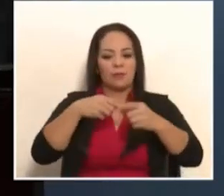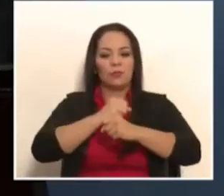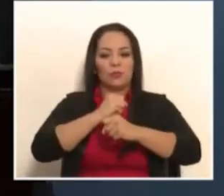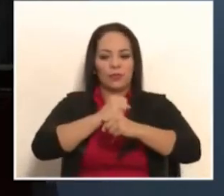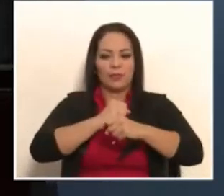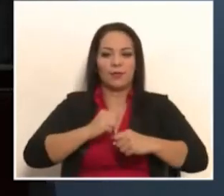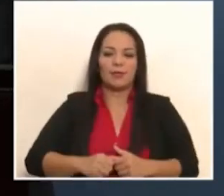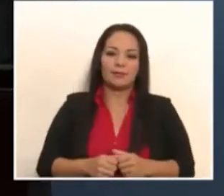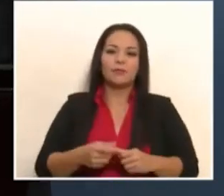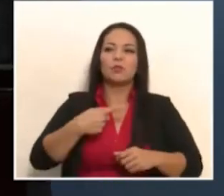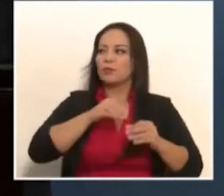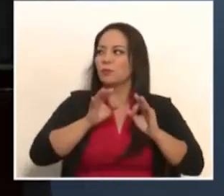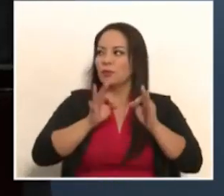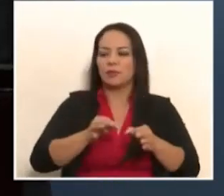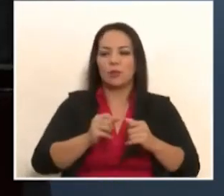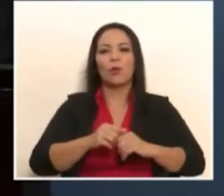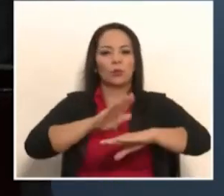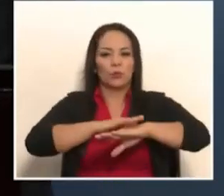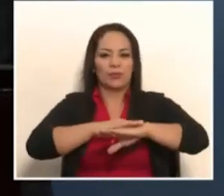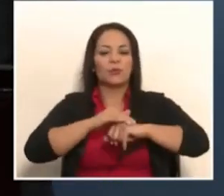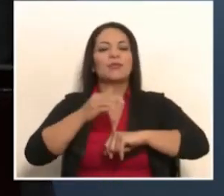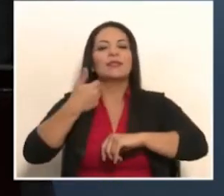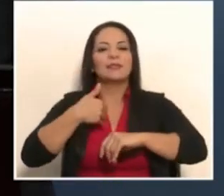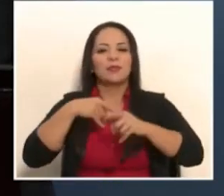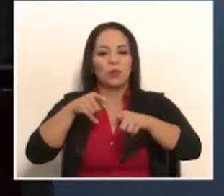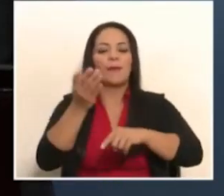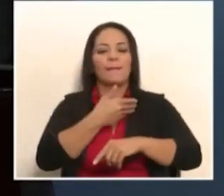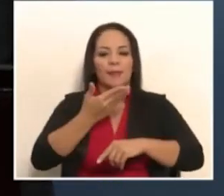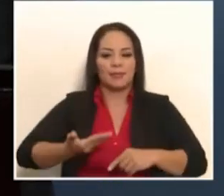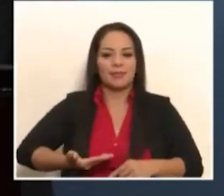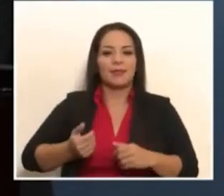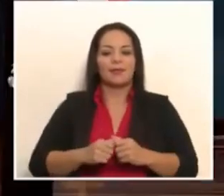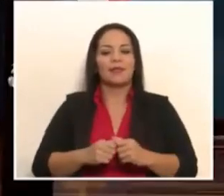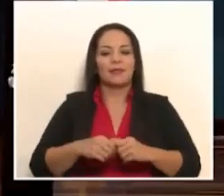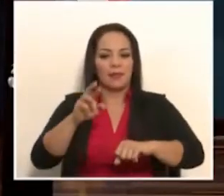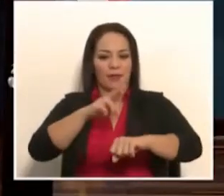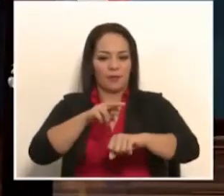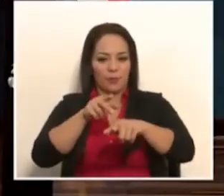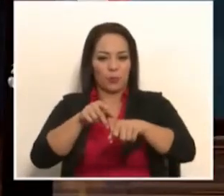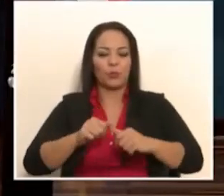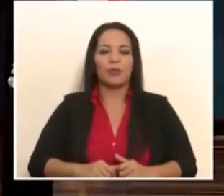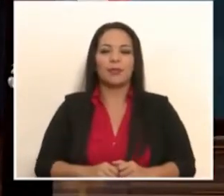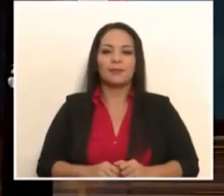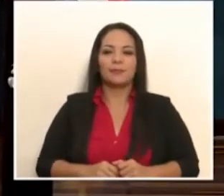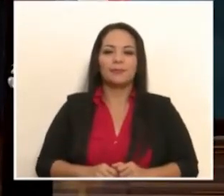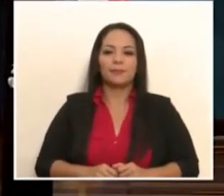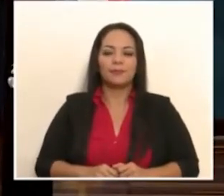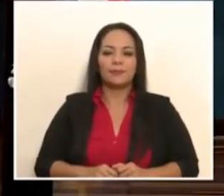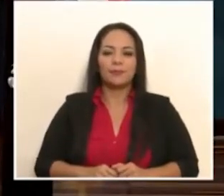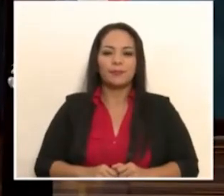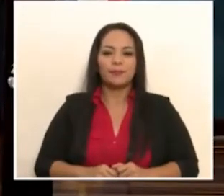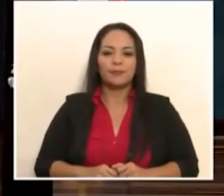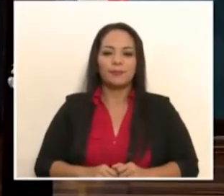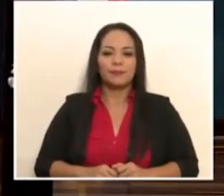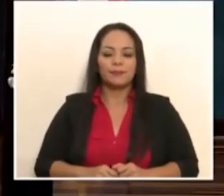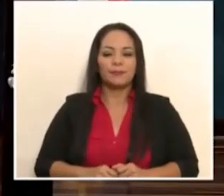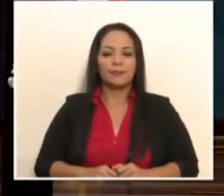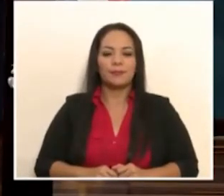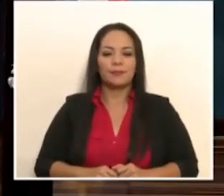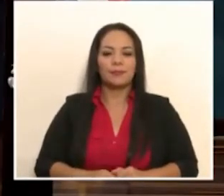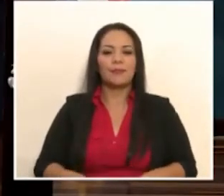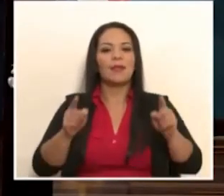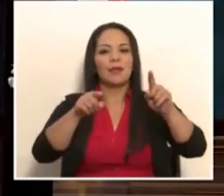determinado con autorización del señor presidente de la República. En este esquema